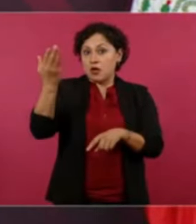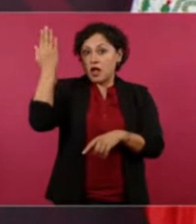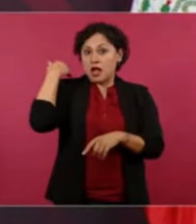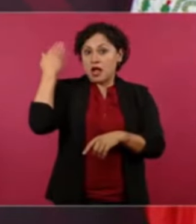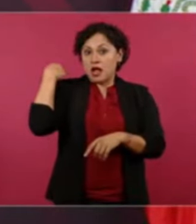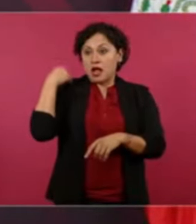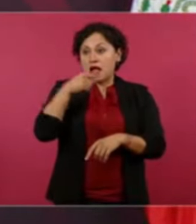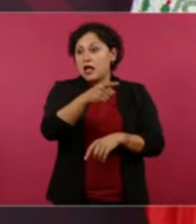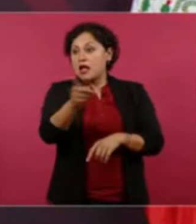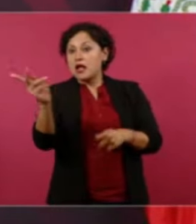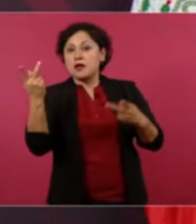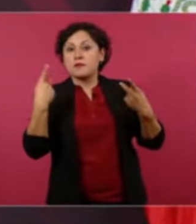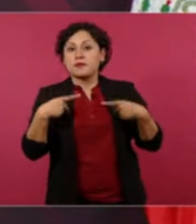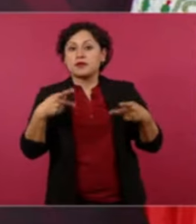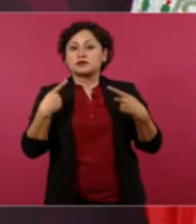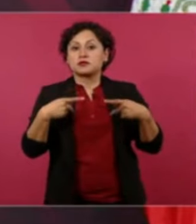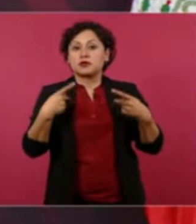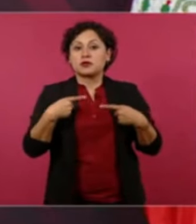seguían ese camino